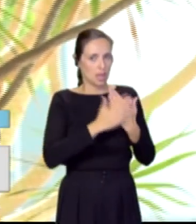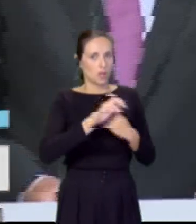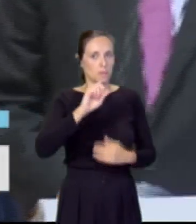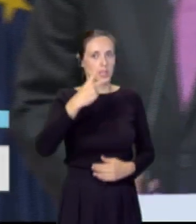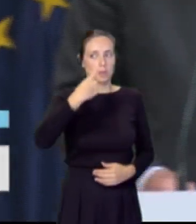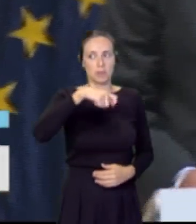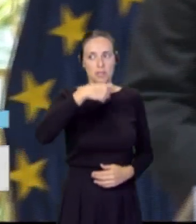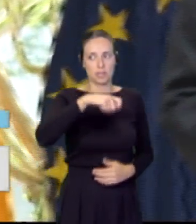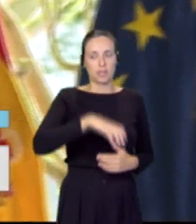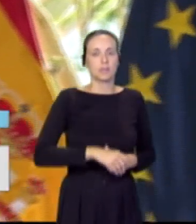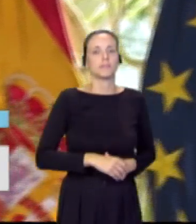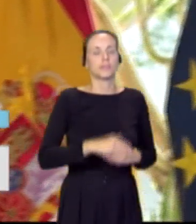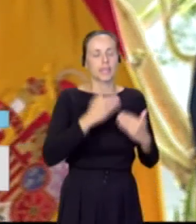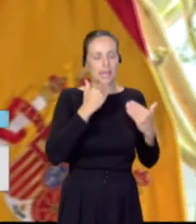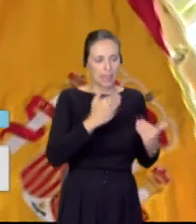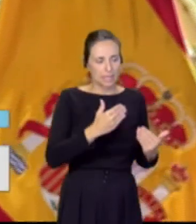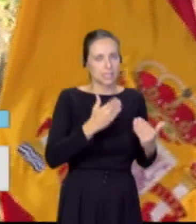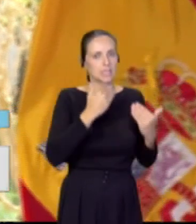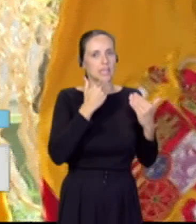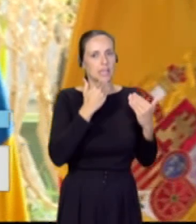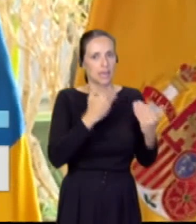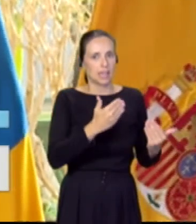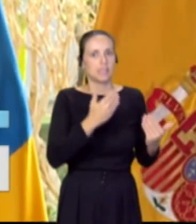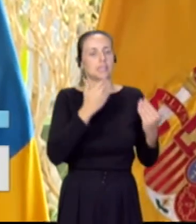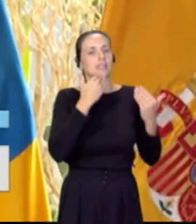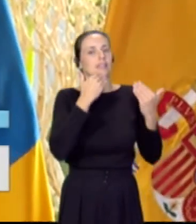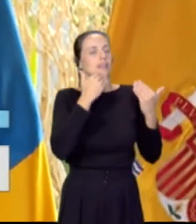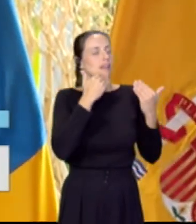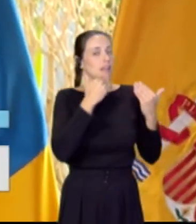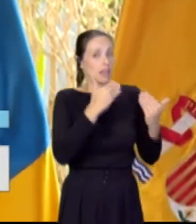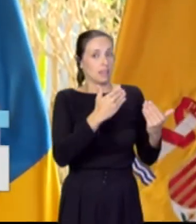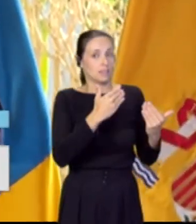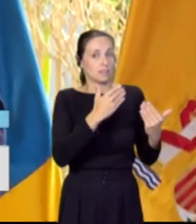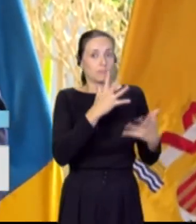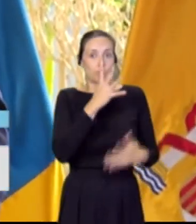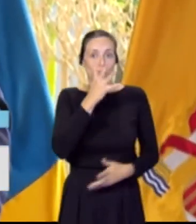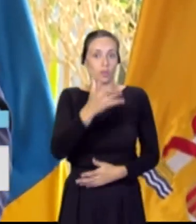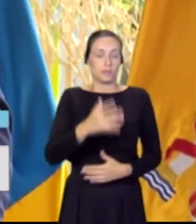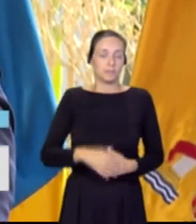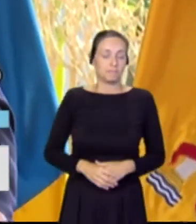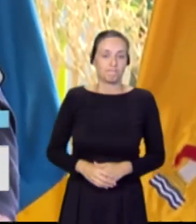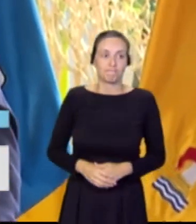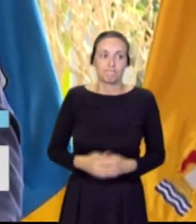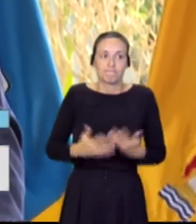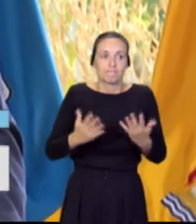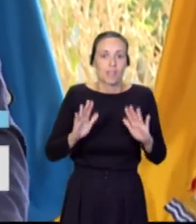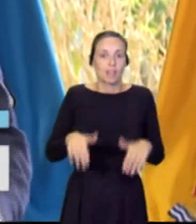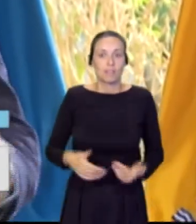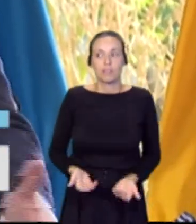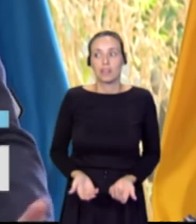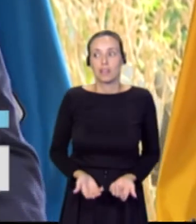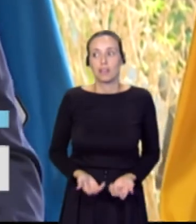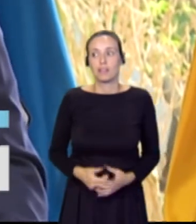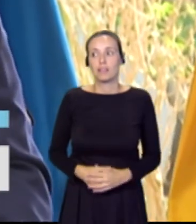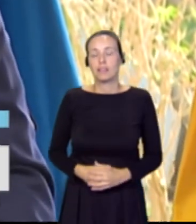Gracias, gracias y gracias. Porque la realidad es que al final no solo la